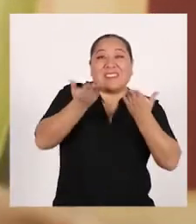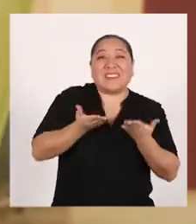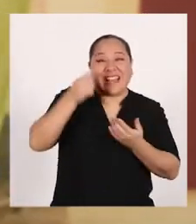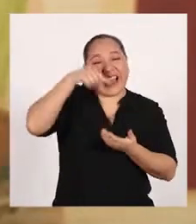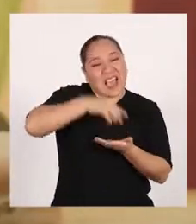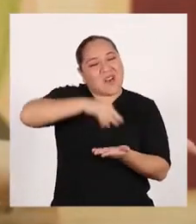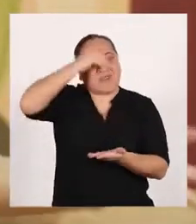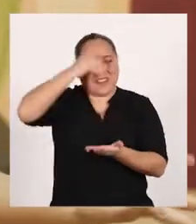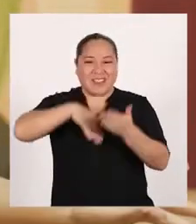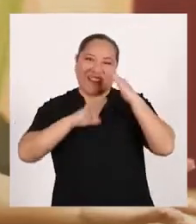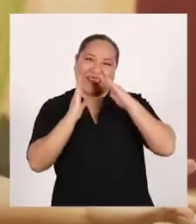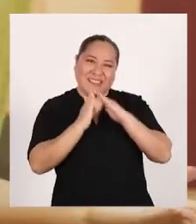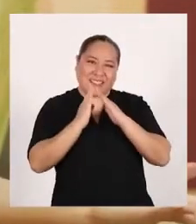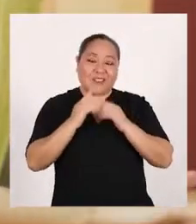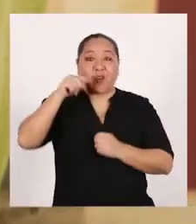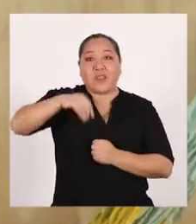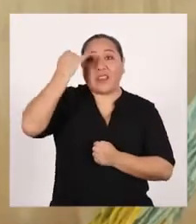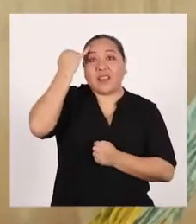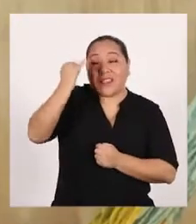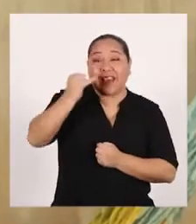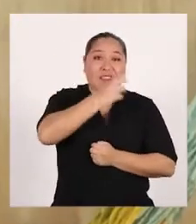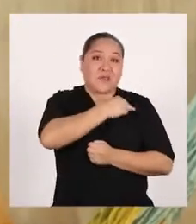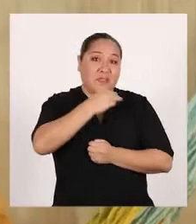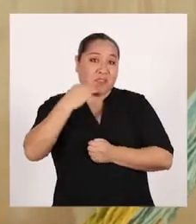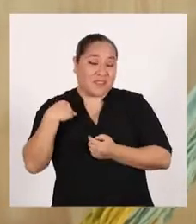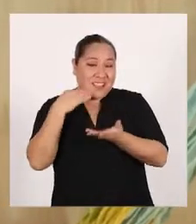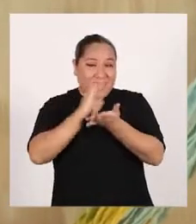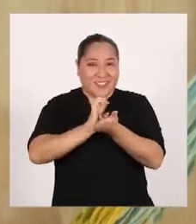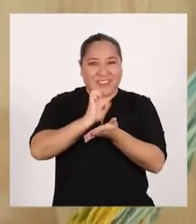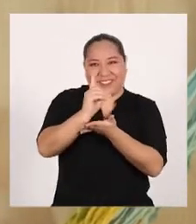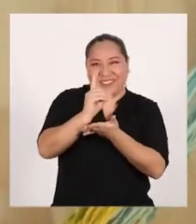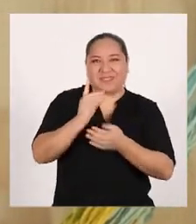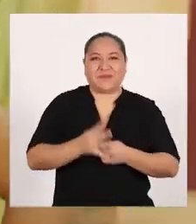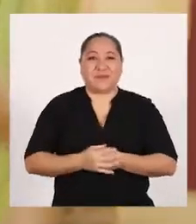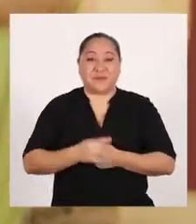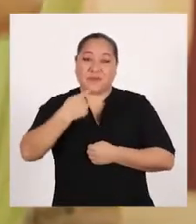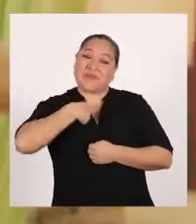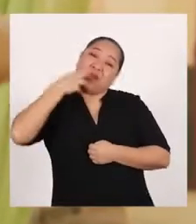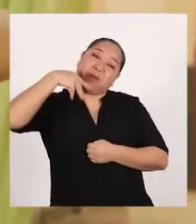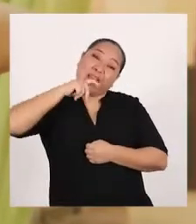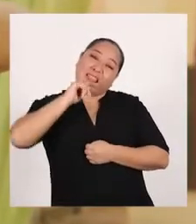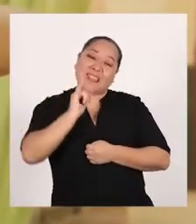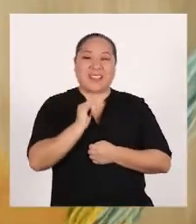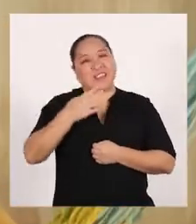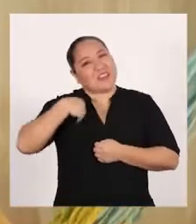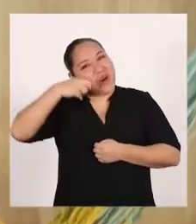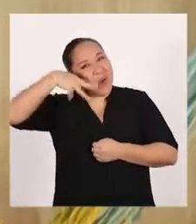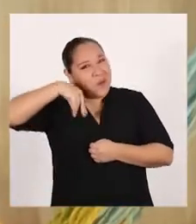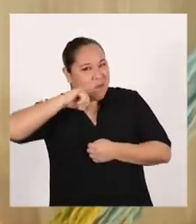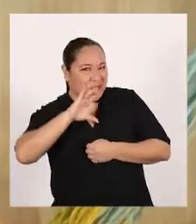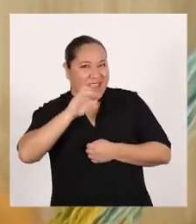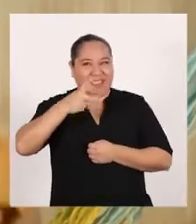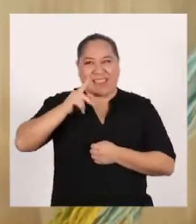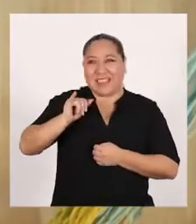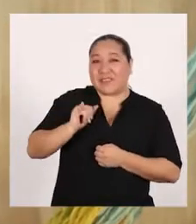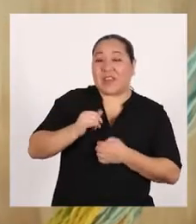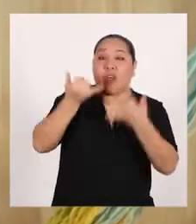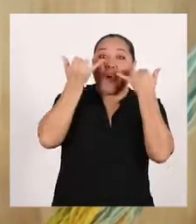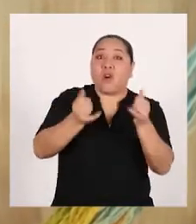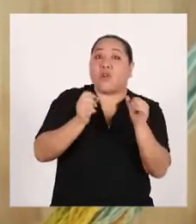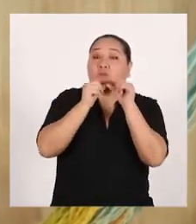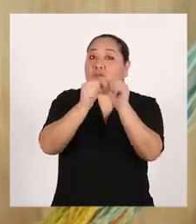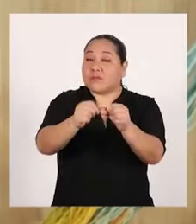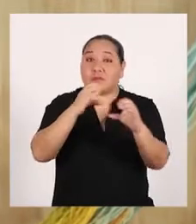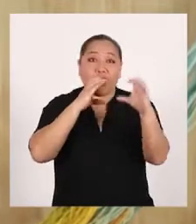bienvenida a Aprendo en Casa, una iniciativa del Ministerio de Educación. Yo soy Naty. Y yo soy Miki. Y hoy